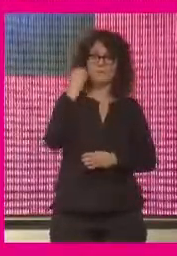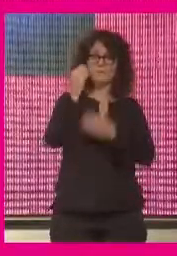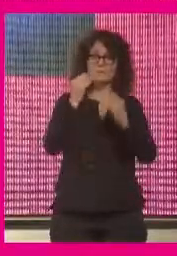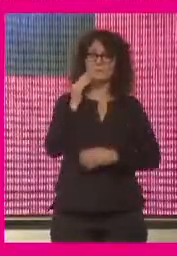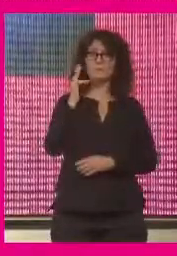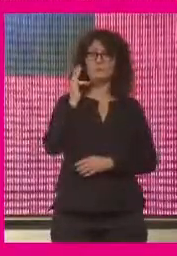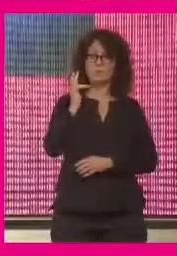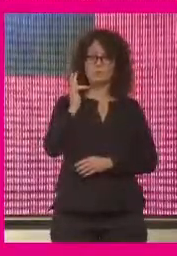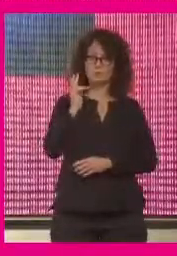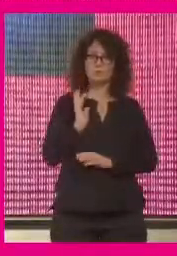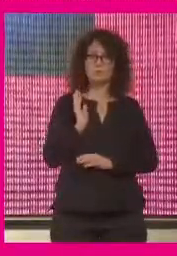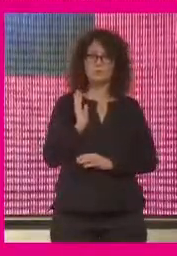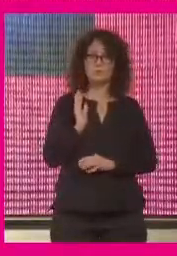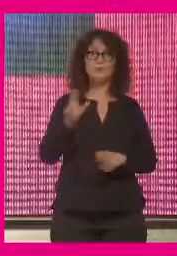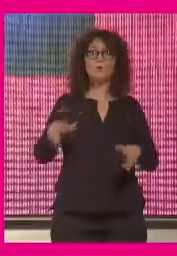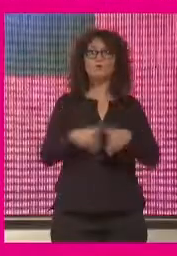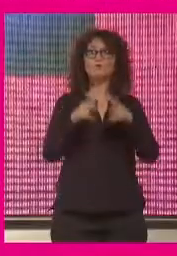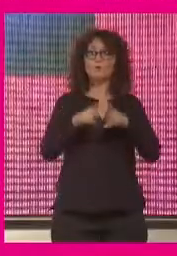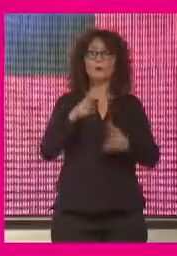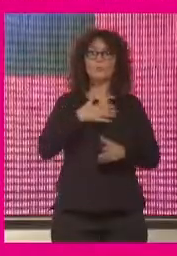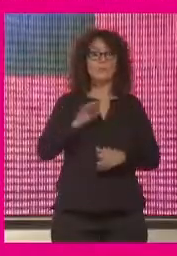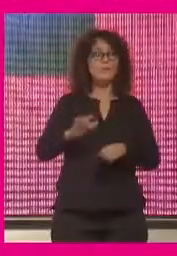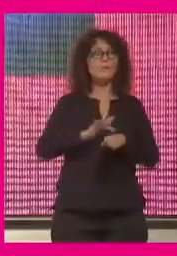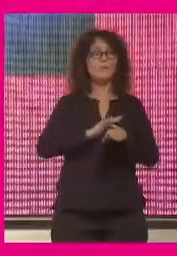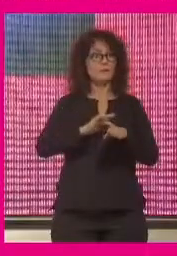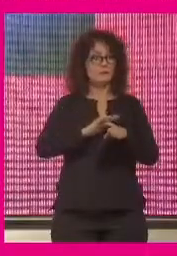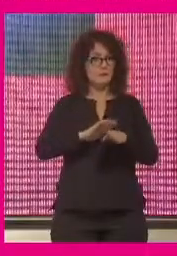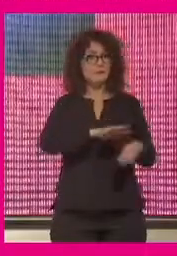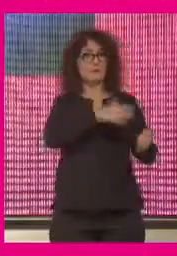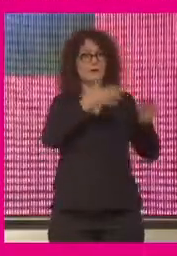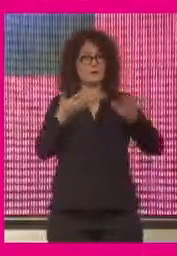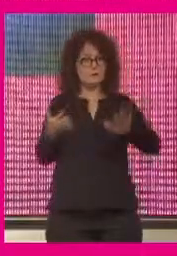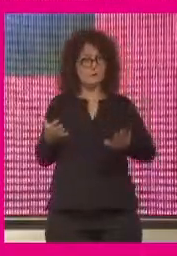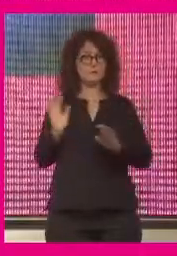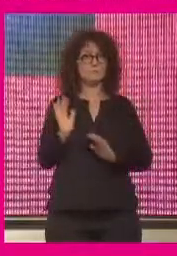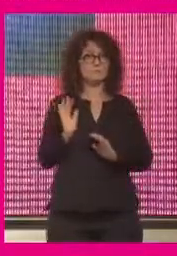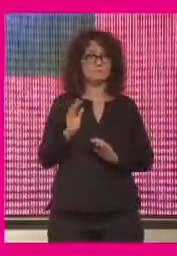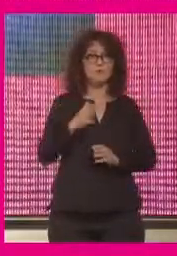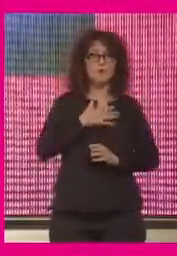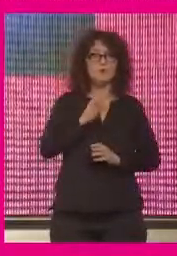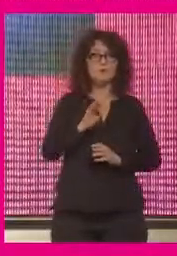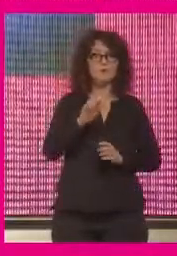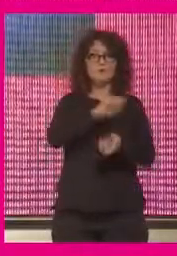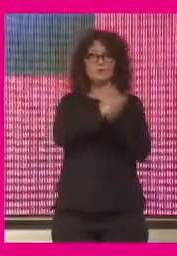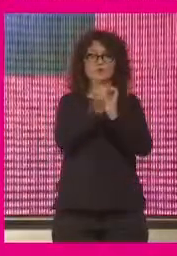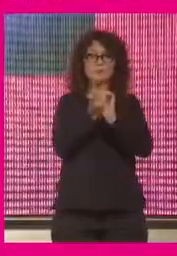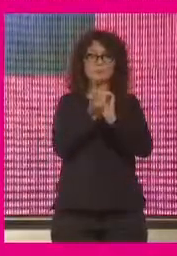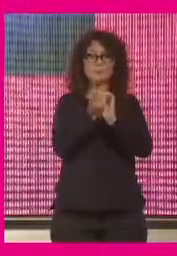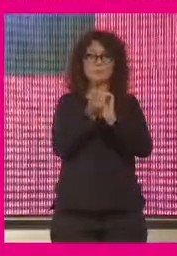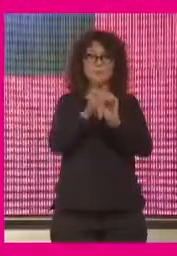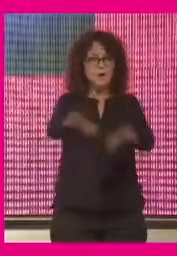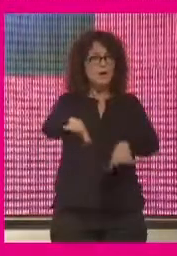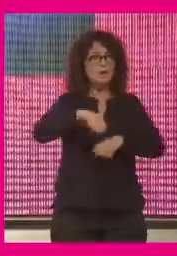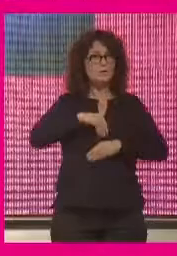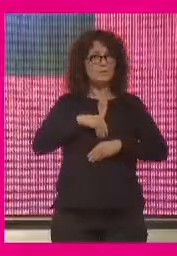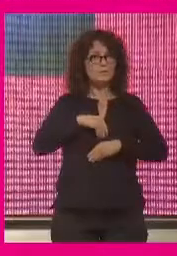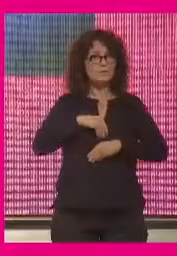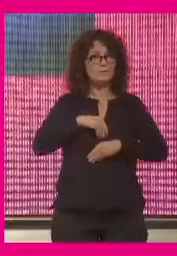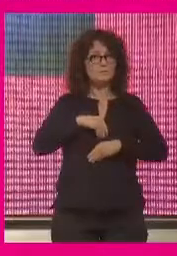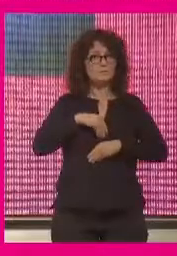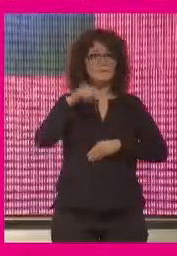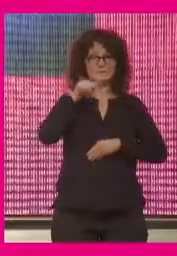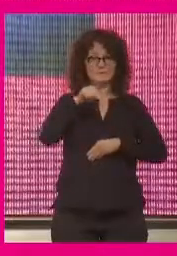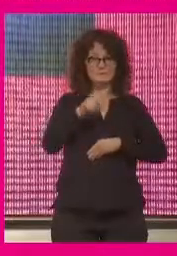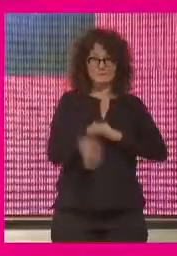que tenemos tenemos una sociedad que se puede digitalizar que puede aceptar ese tipo de cambios tenemos una sociedad que cuando ocurren